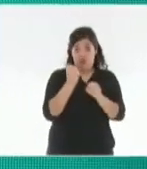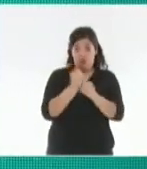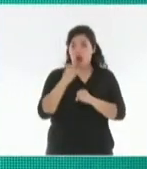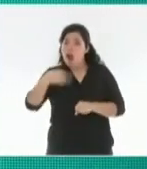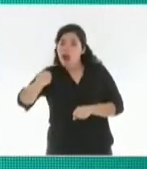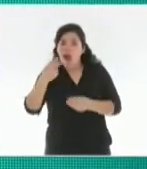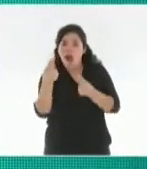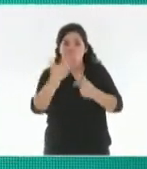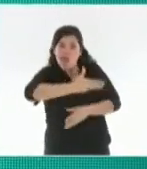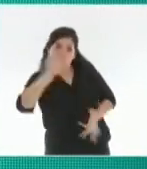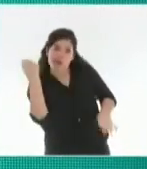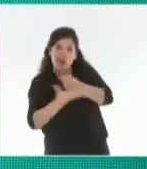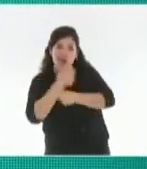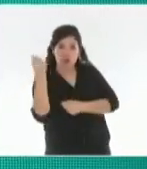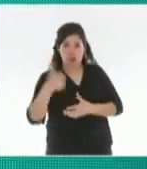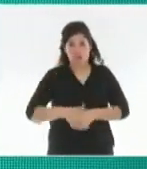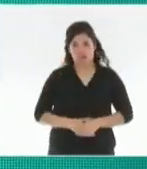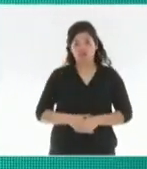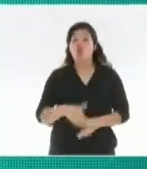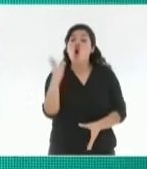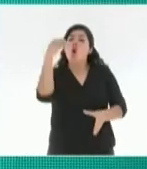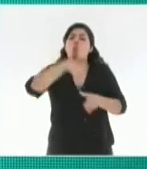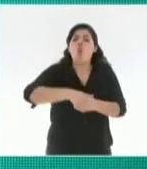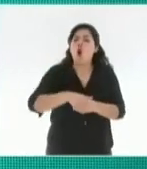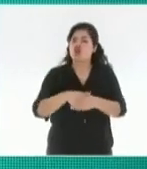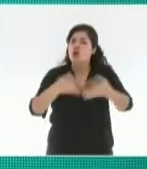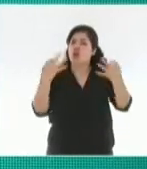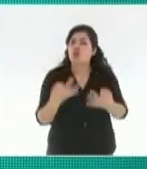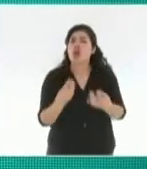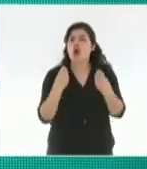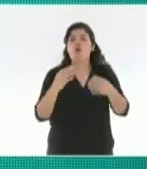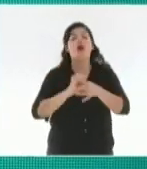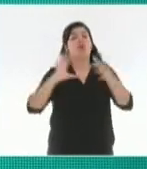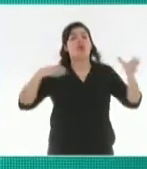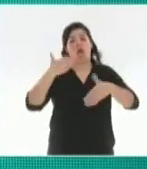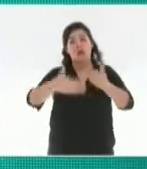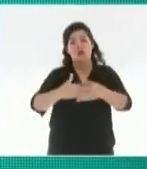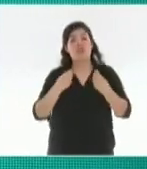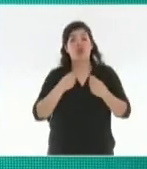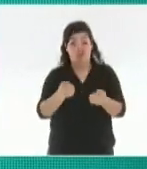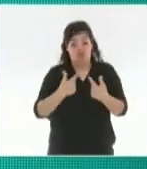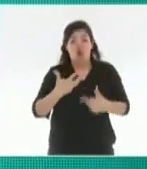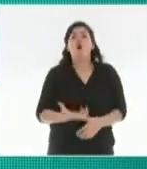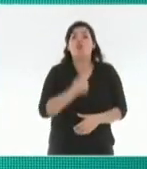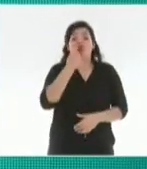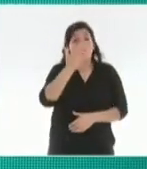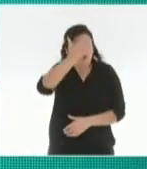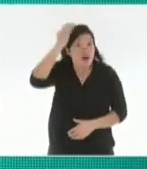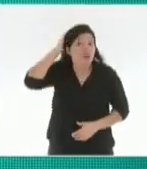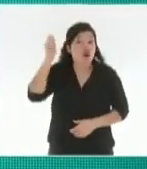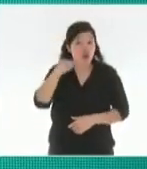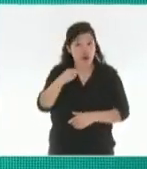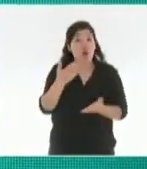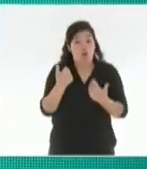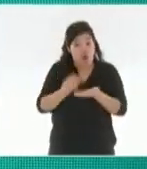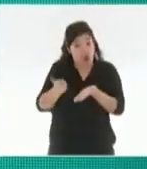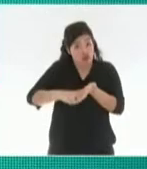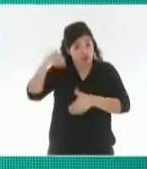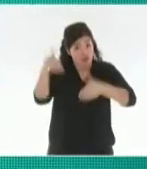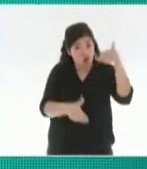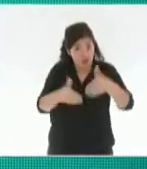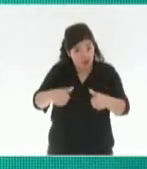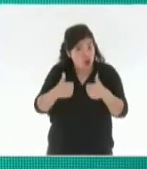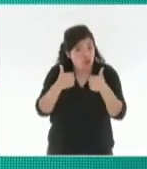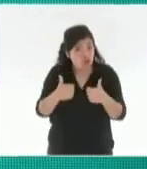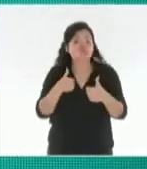voto útil, que es el voto a la Libertad Avanza, porque tenemos la enorme oportunidad de que Ramiro Marra ingrese al ballotage y la enorme oportunidad